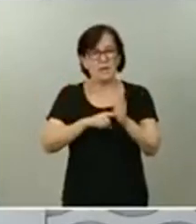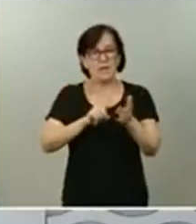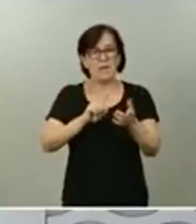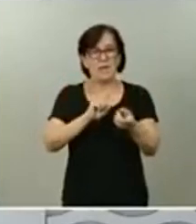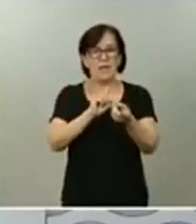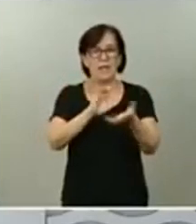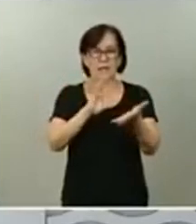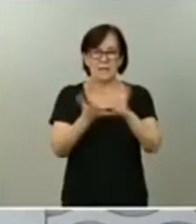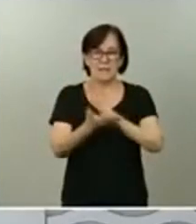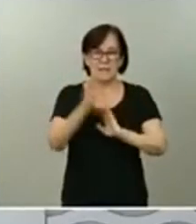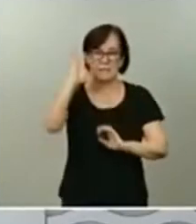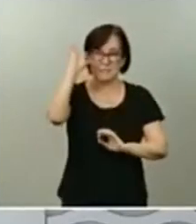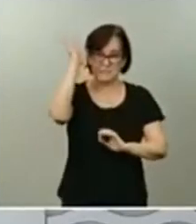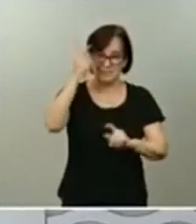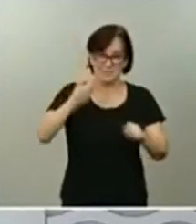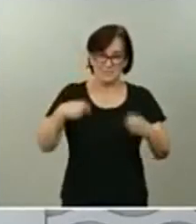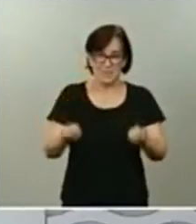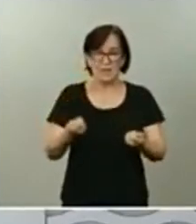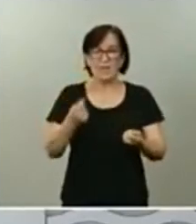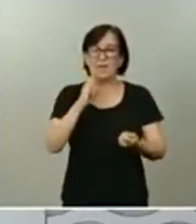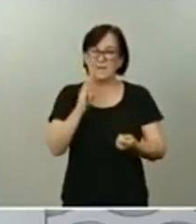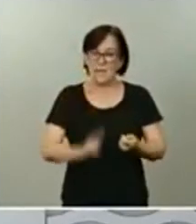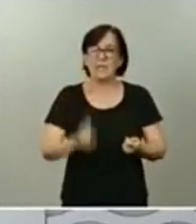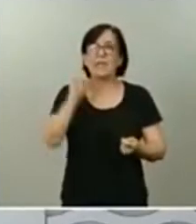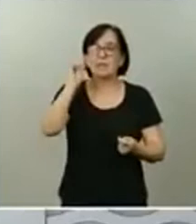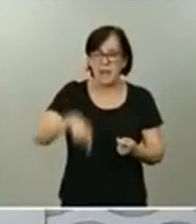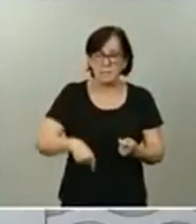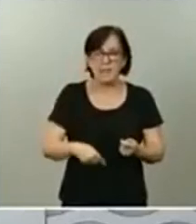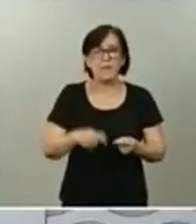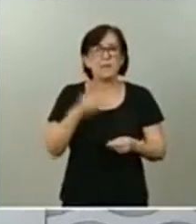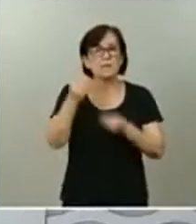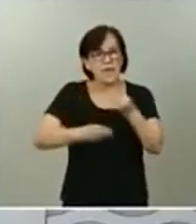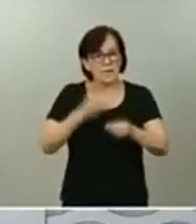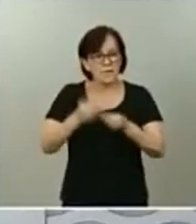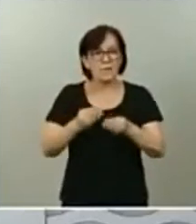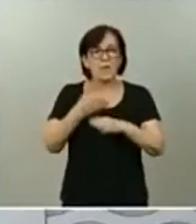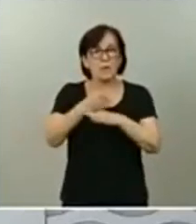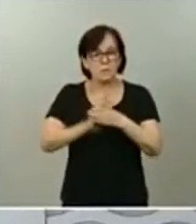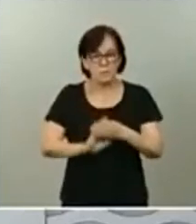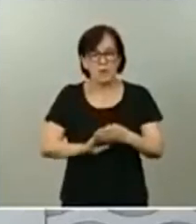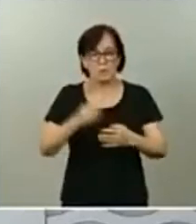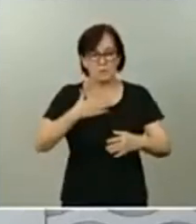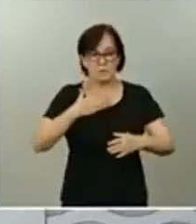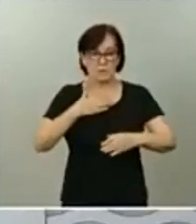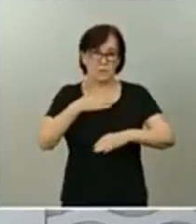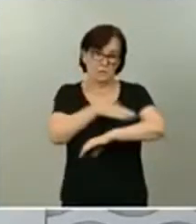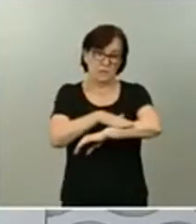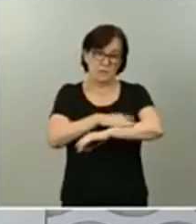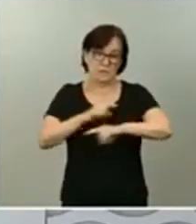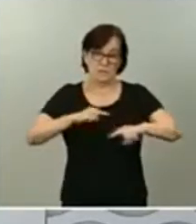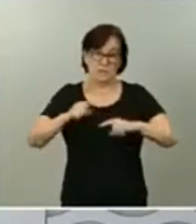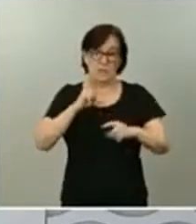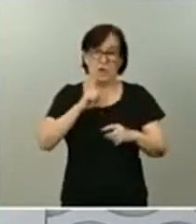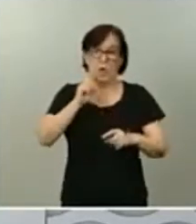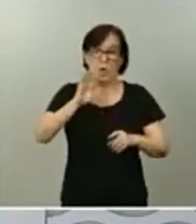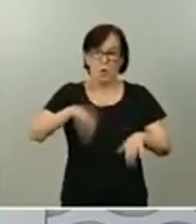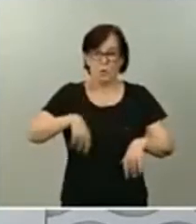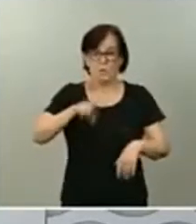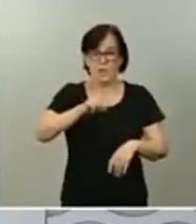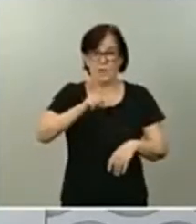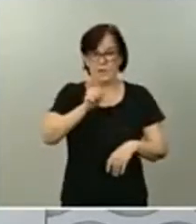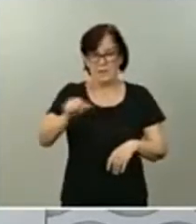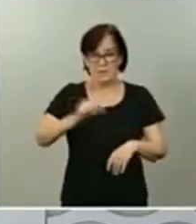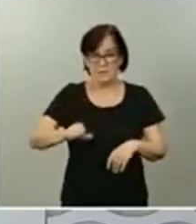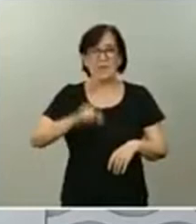transición energética que también se han impulsado por parte del Ejecutivo en las últimas semanas. También hay otra